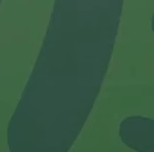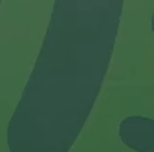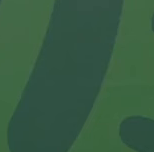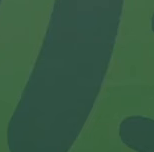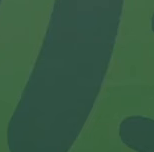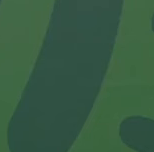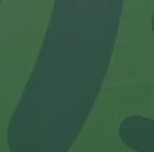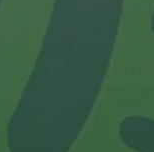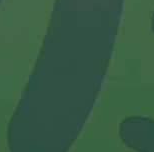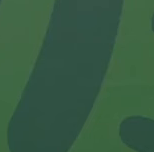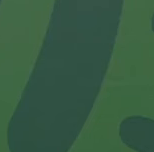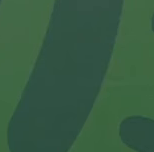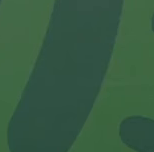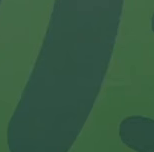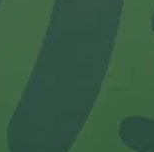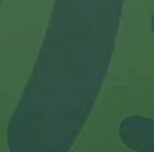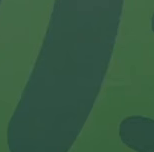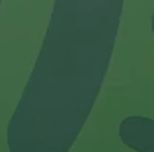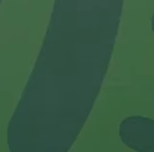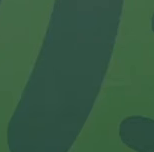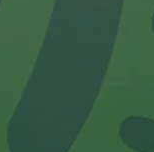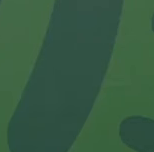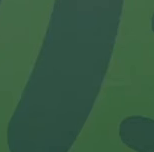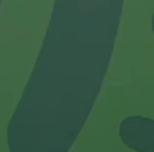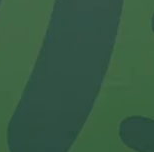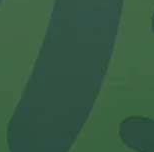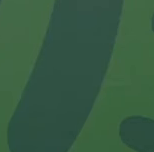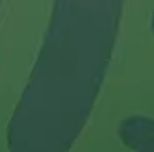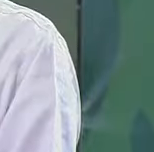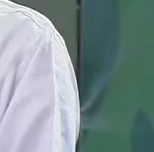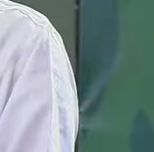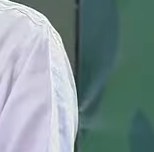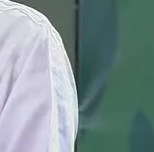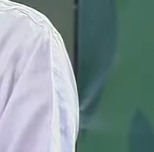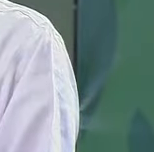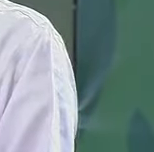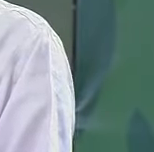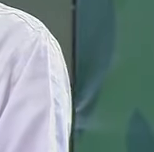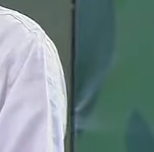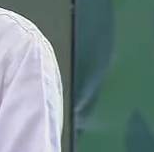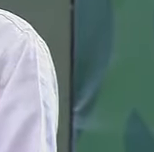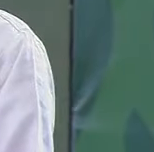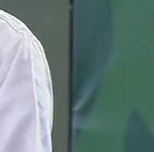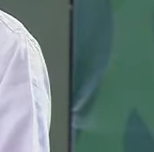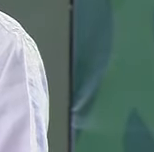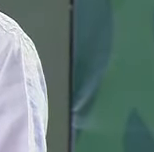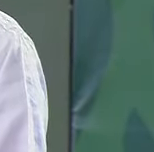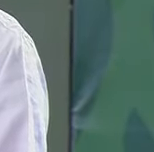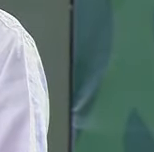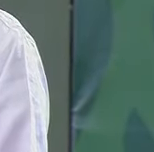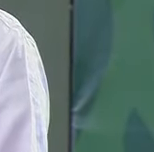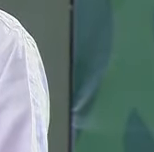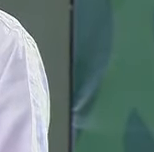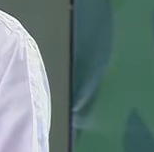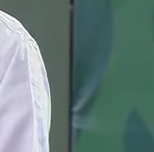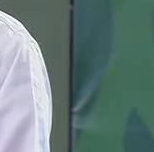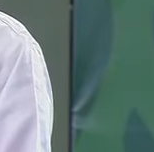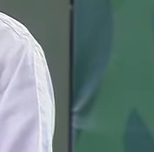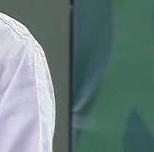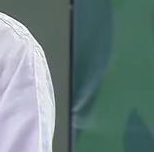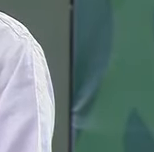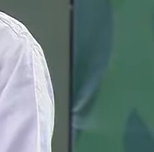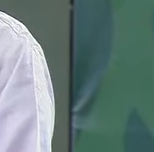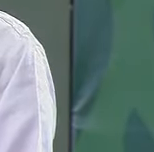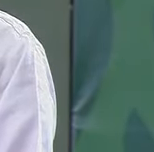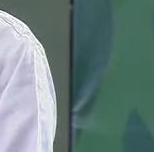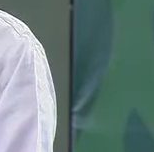pensión mil cuarenta y nueve y mil doscientos cincuenta y cuatro niñas niños